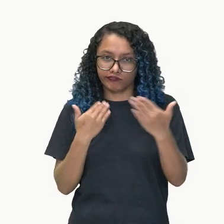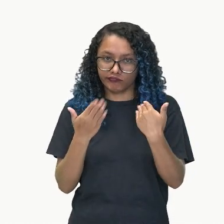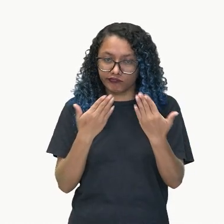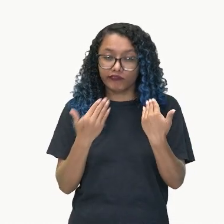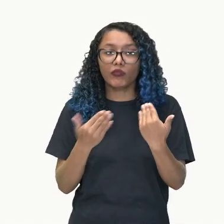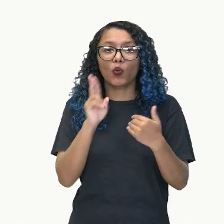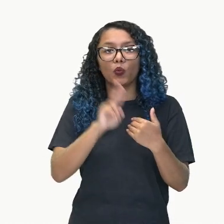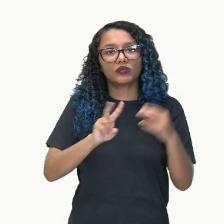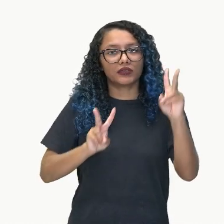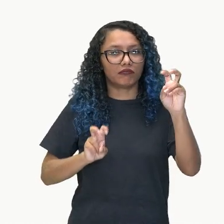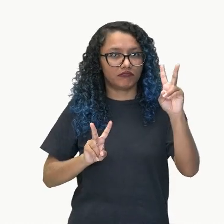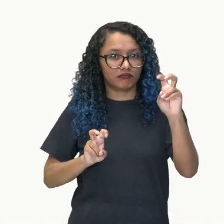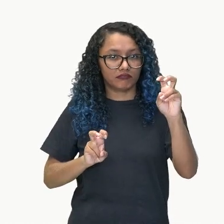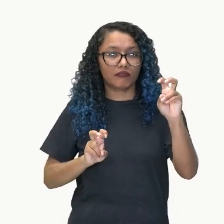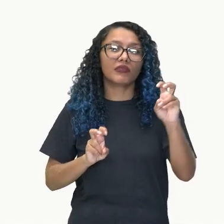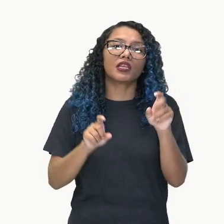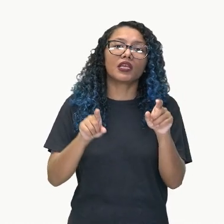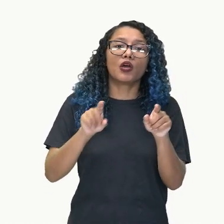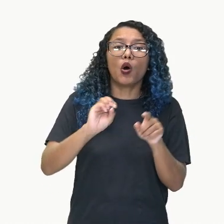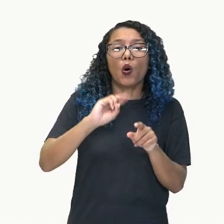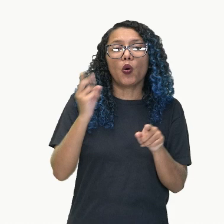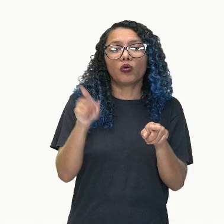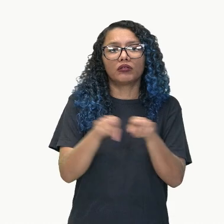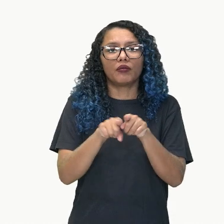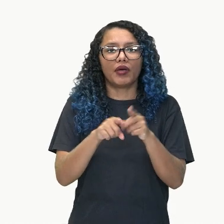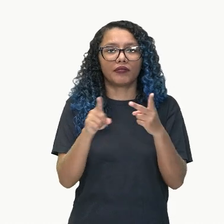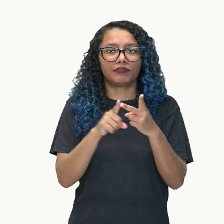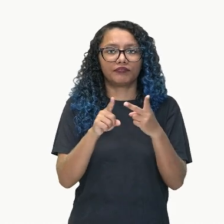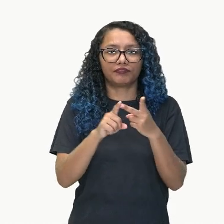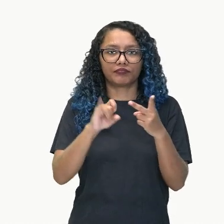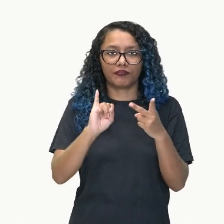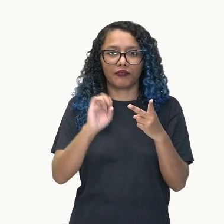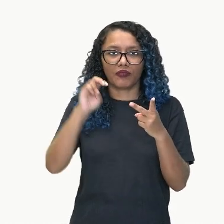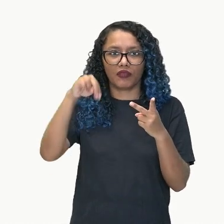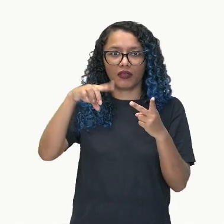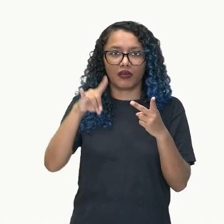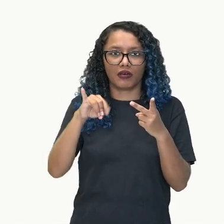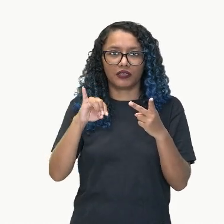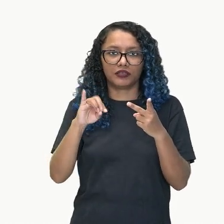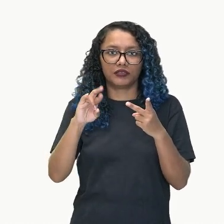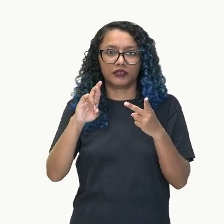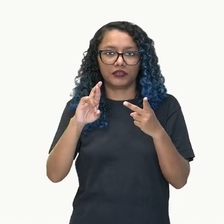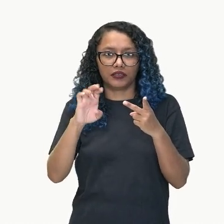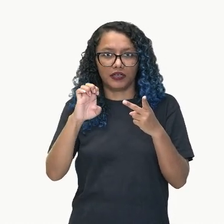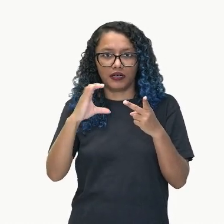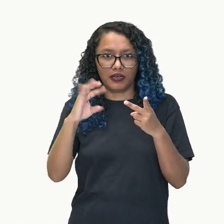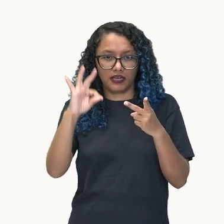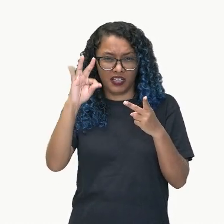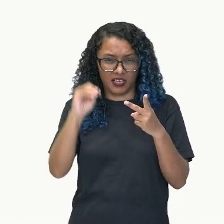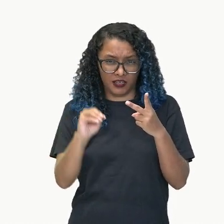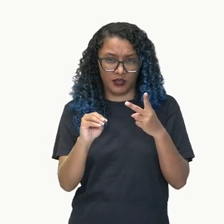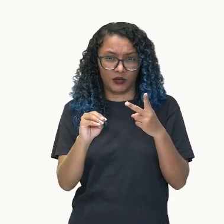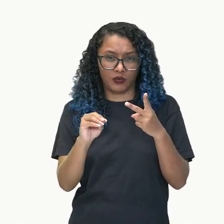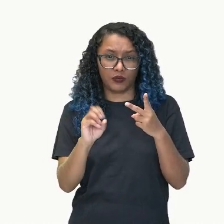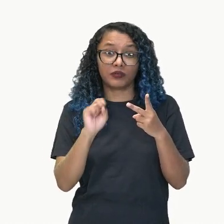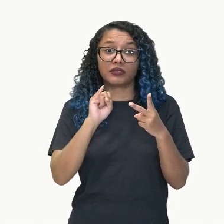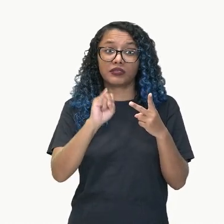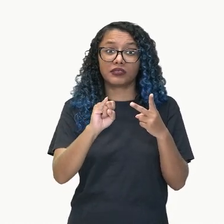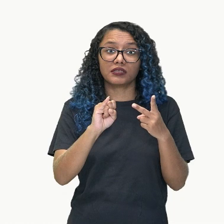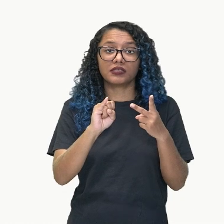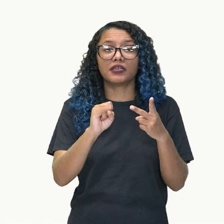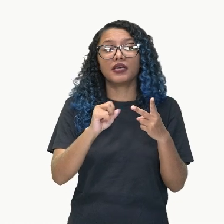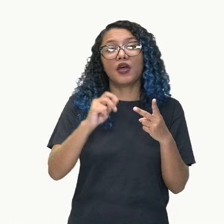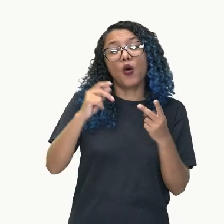en directo, cuando el narrador presenta o describe lo que dicen los